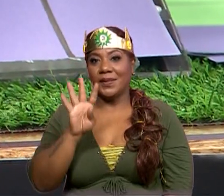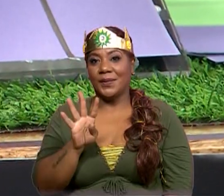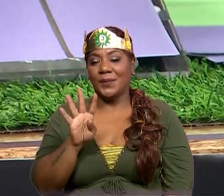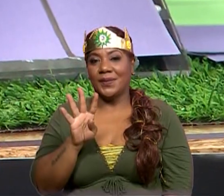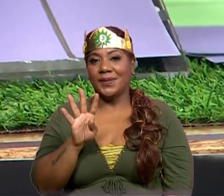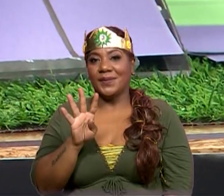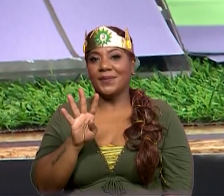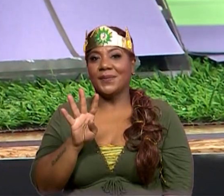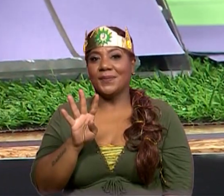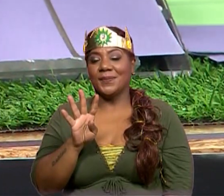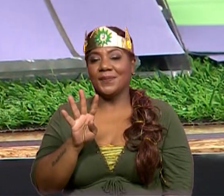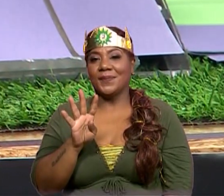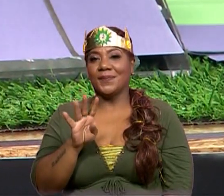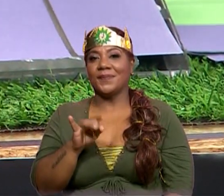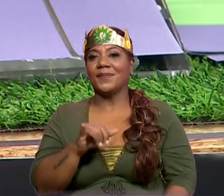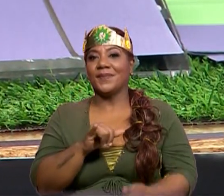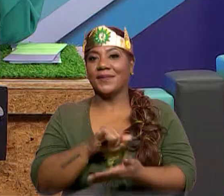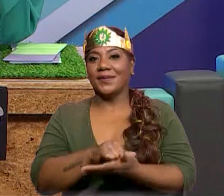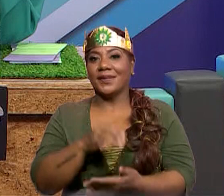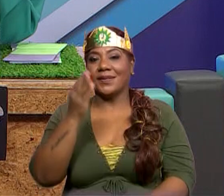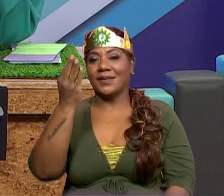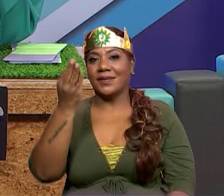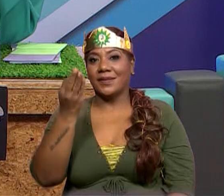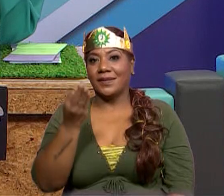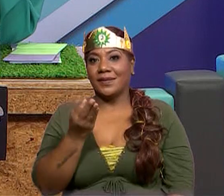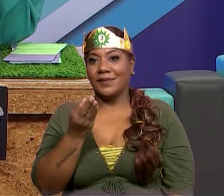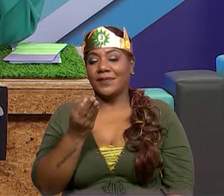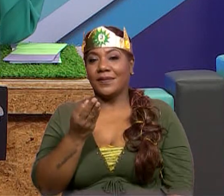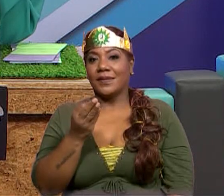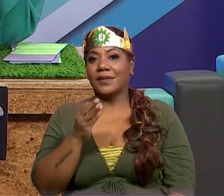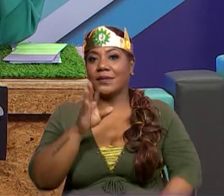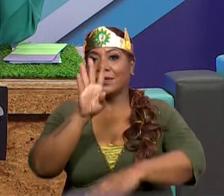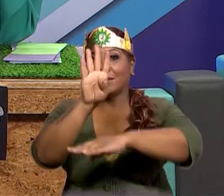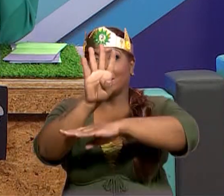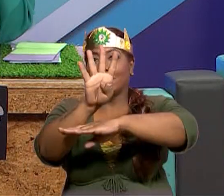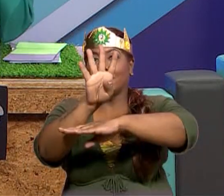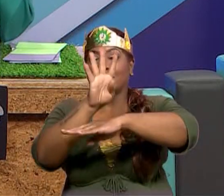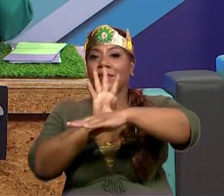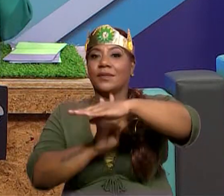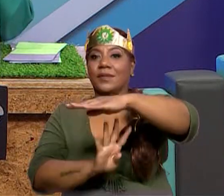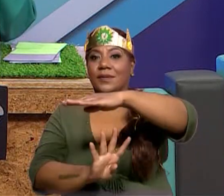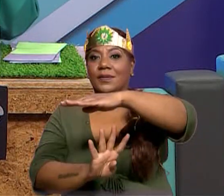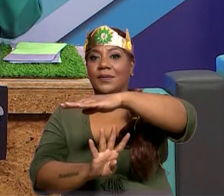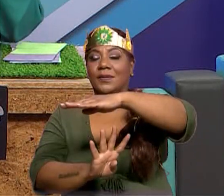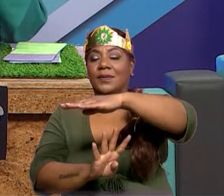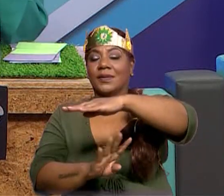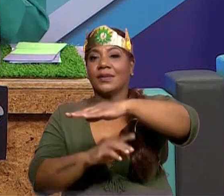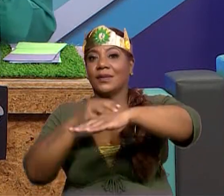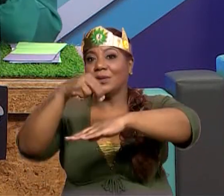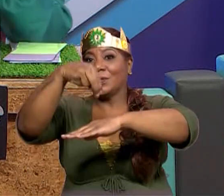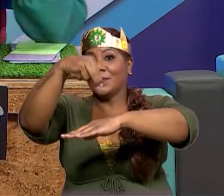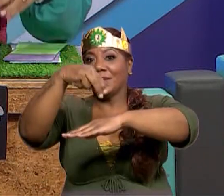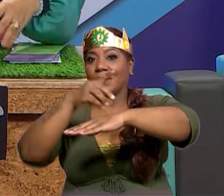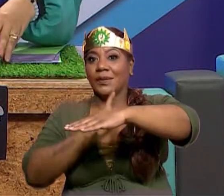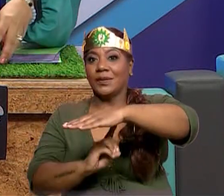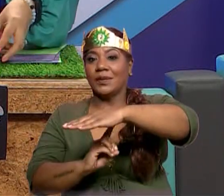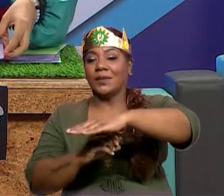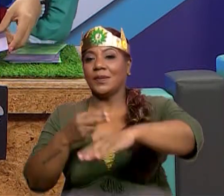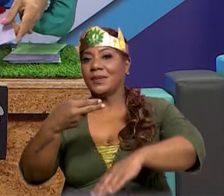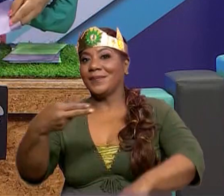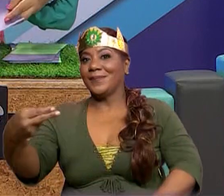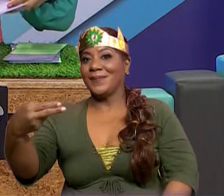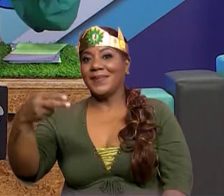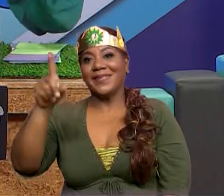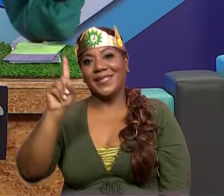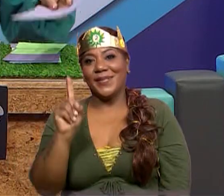Entonces, por eso, las fracciones que tienen el numerador y el denominador con el mismo número son fracciones cuyo